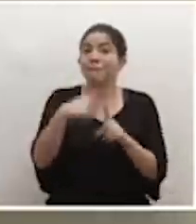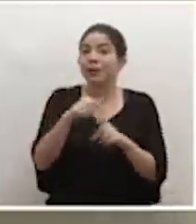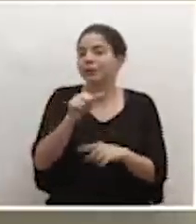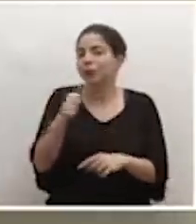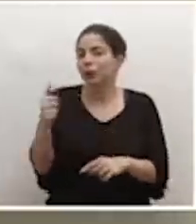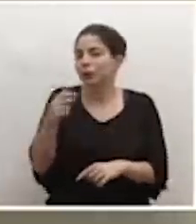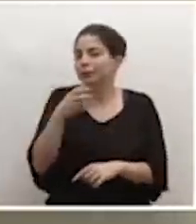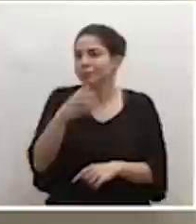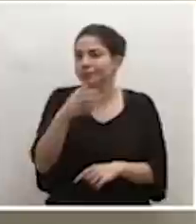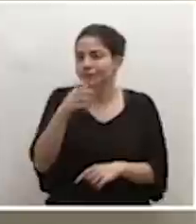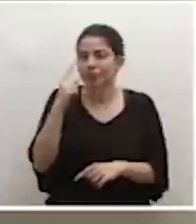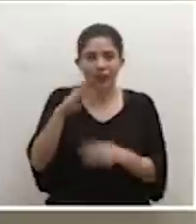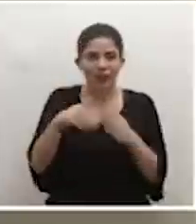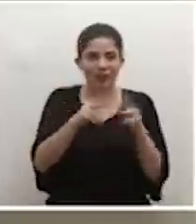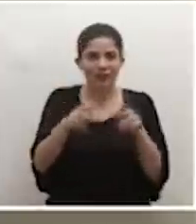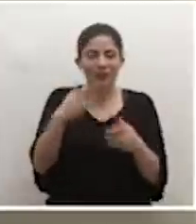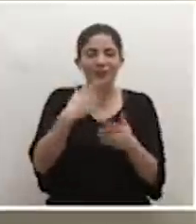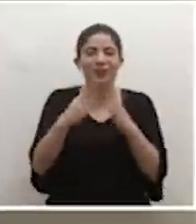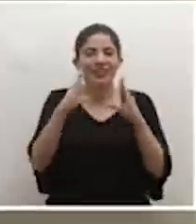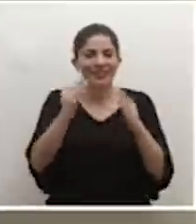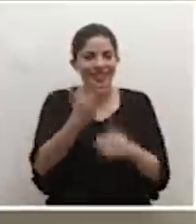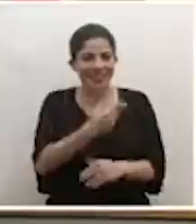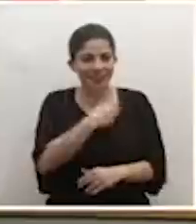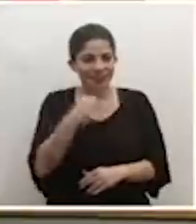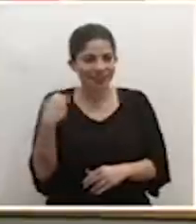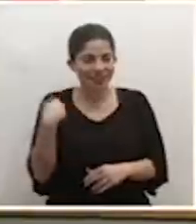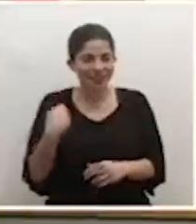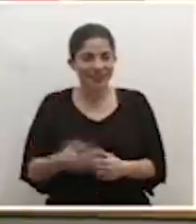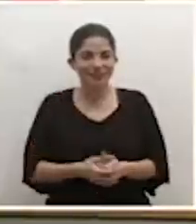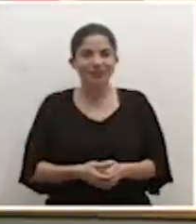otras recomendaciones para la población. Muy buenas tardes, señor Ministro.